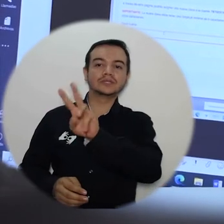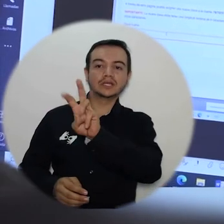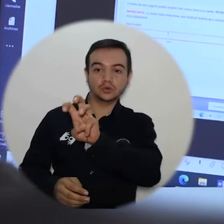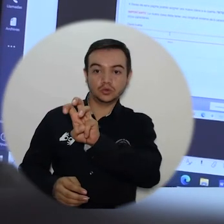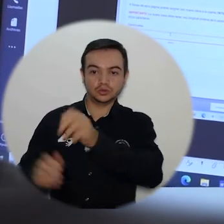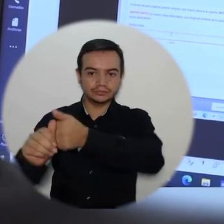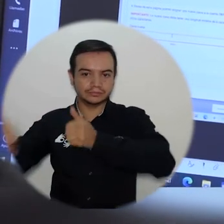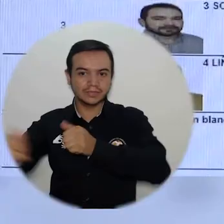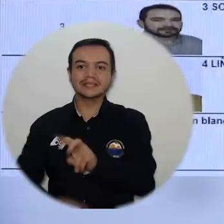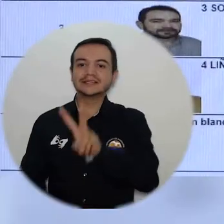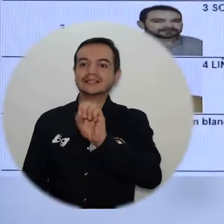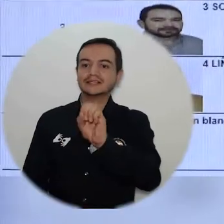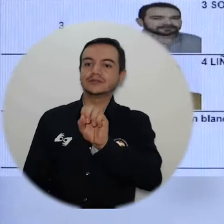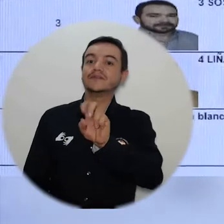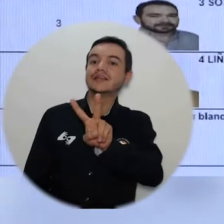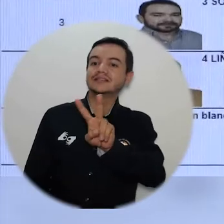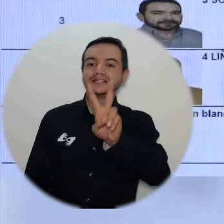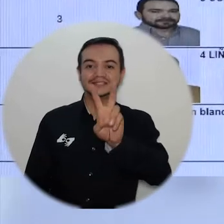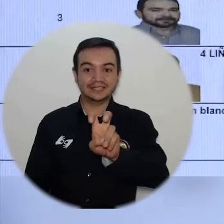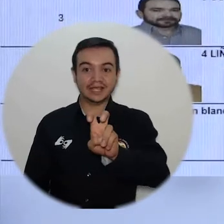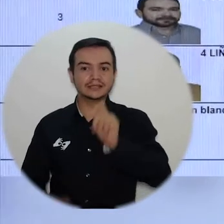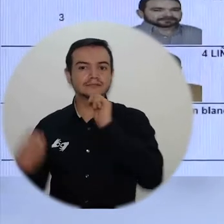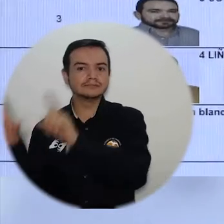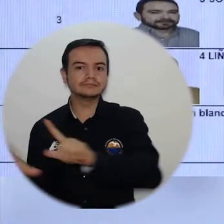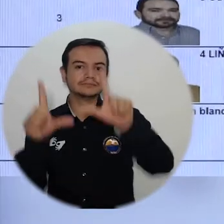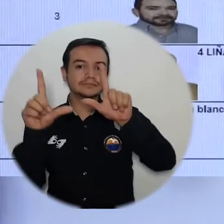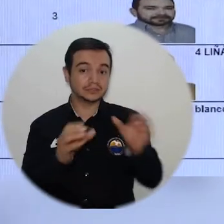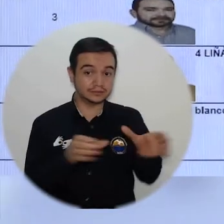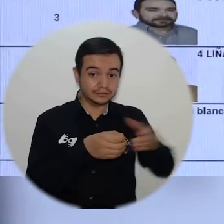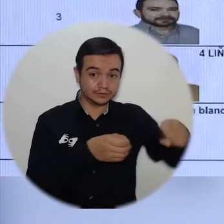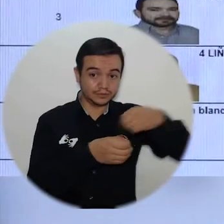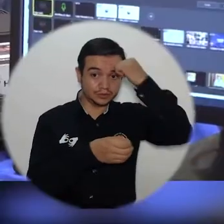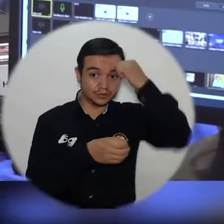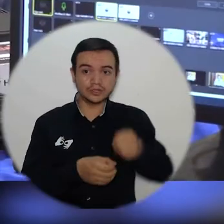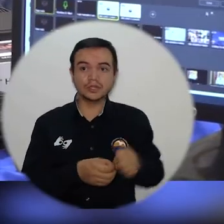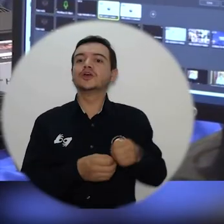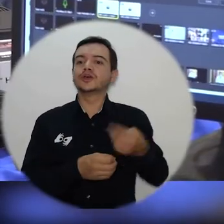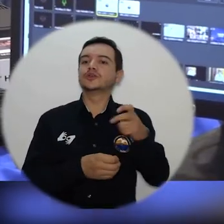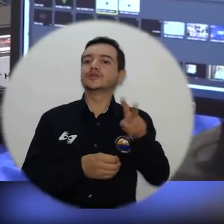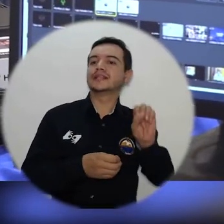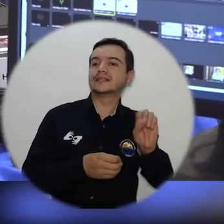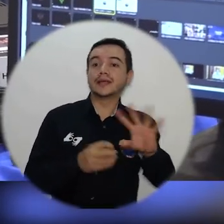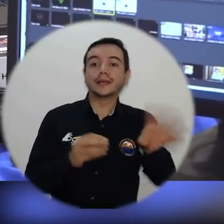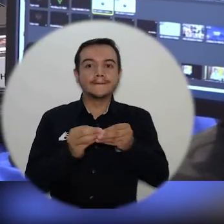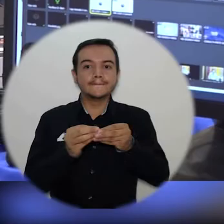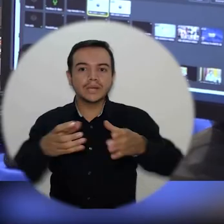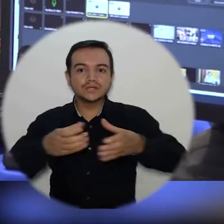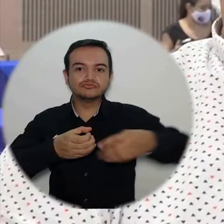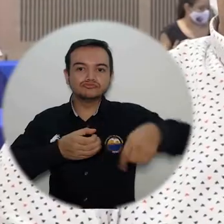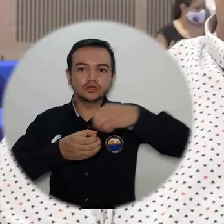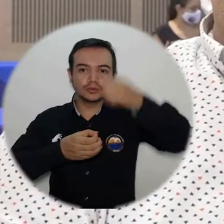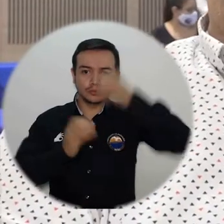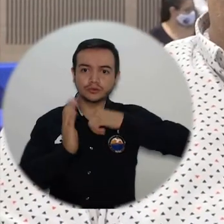de programas de posgrados, al igual que 270 profesores de planta y ocasionales y 708 docentes de